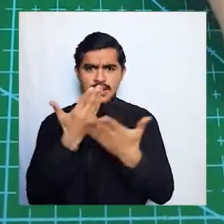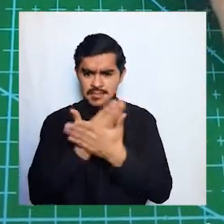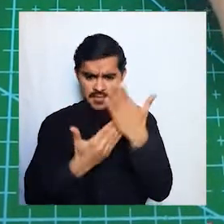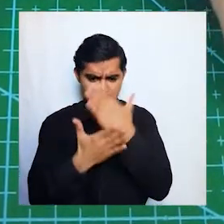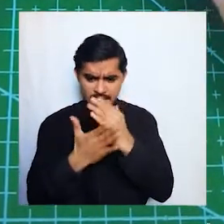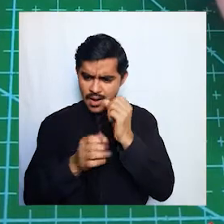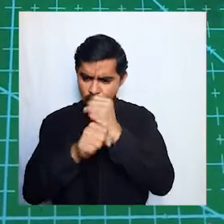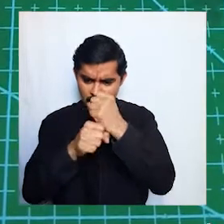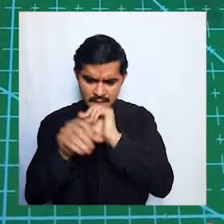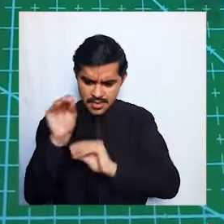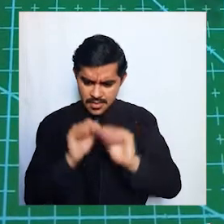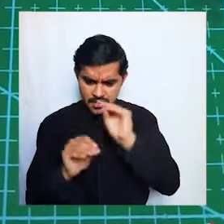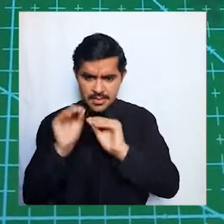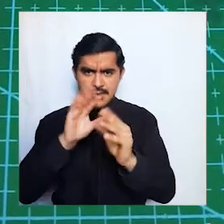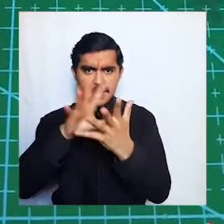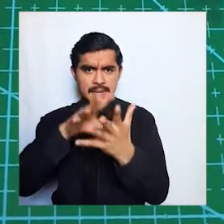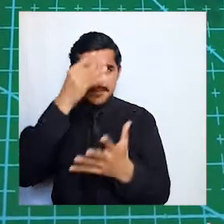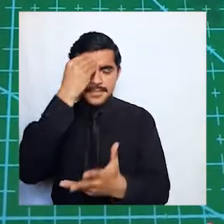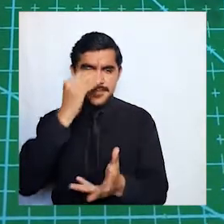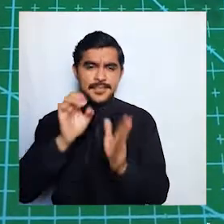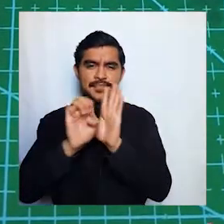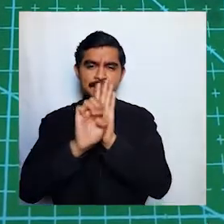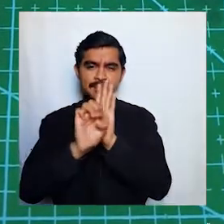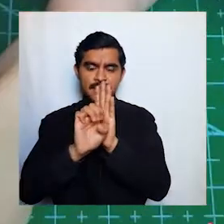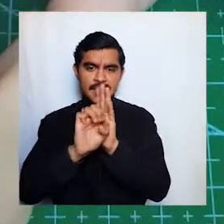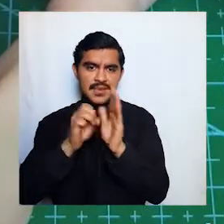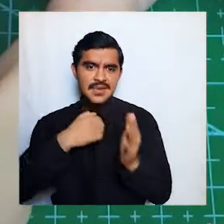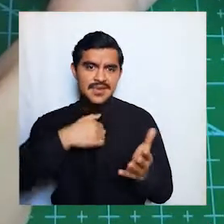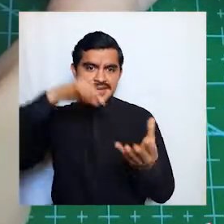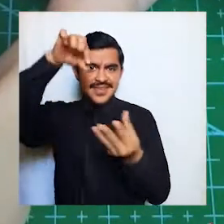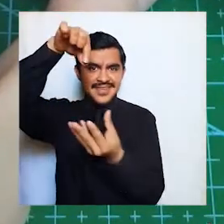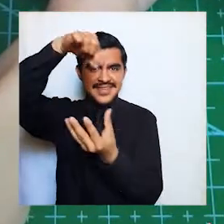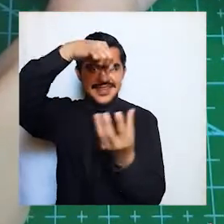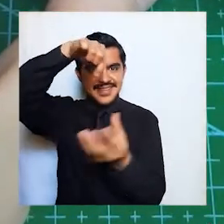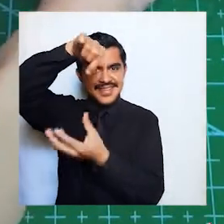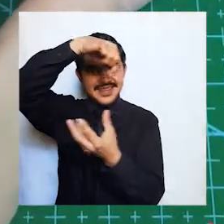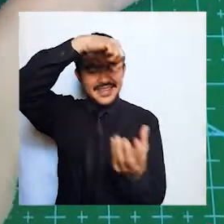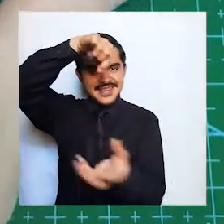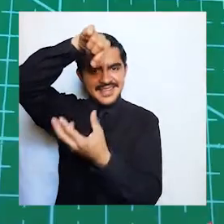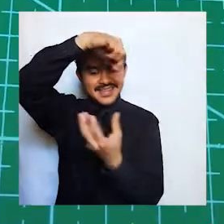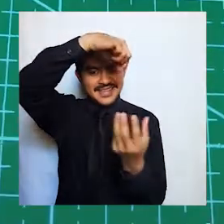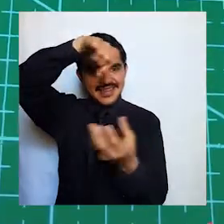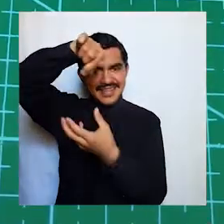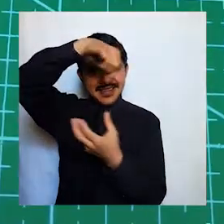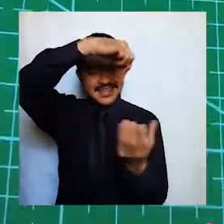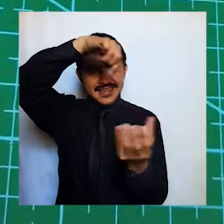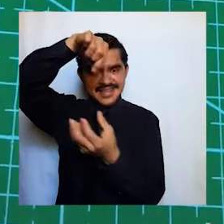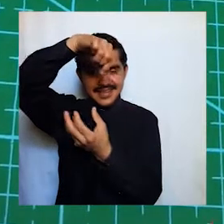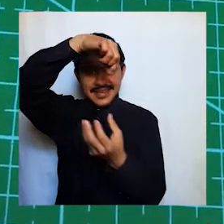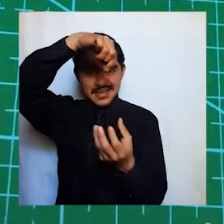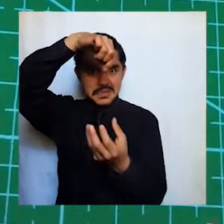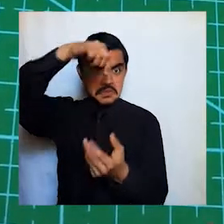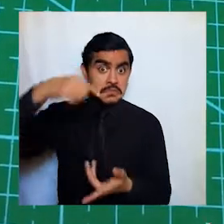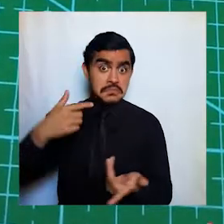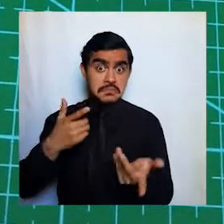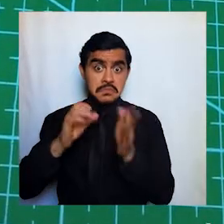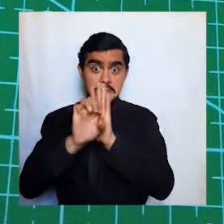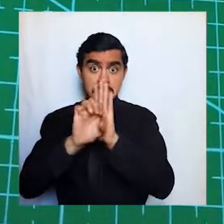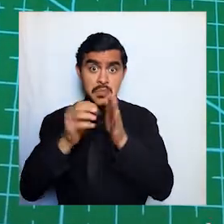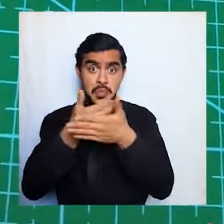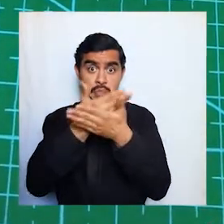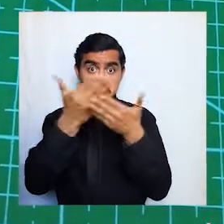manos y puede aprender entonces digamos tengo este llaverito que tal si uno de ustedes